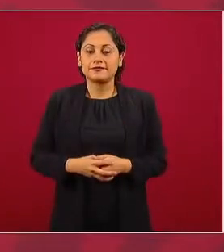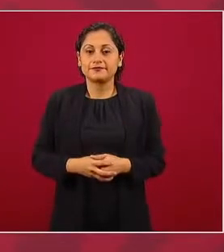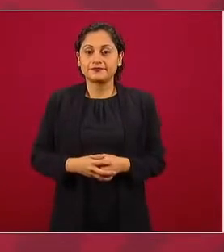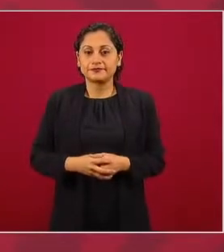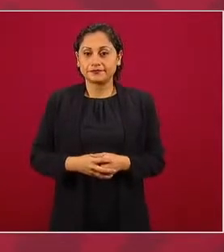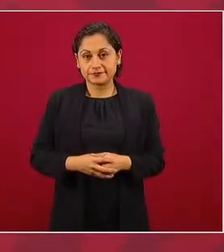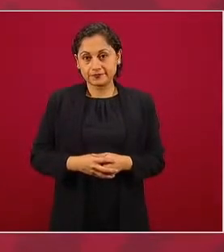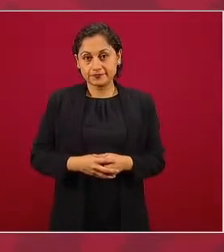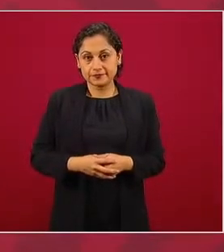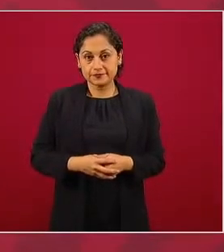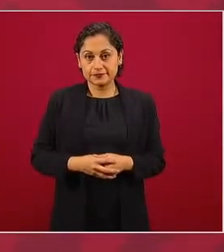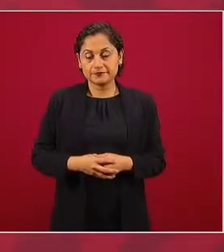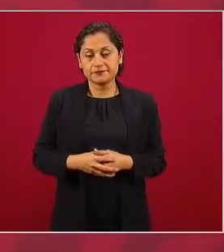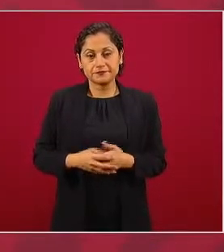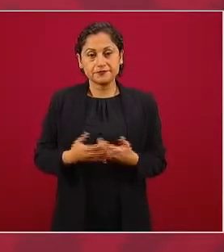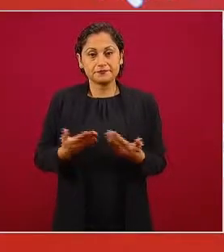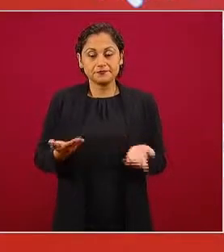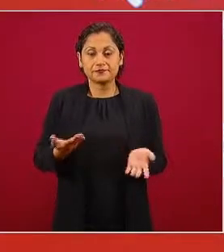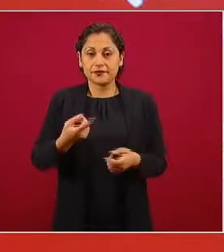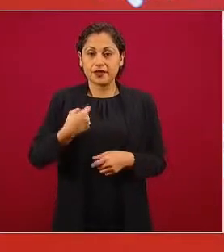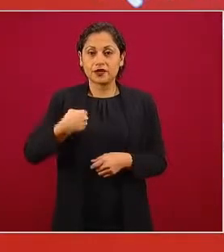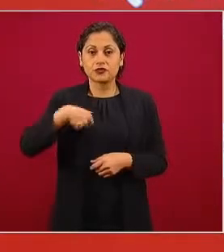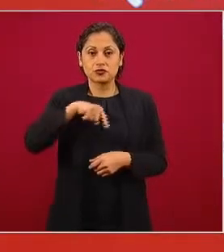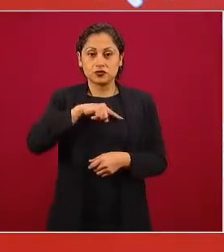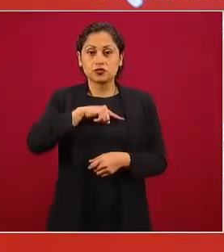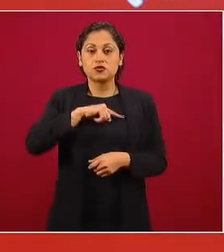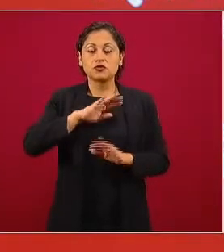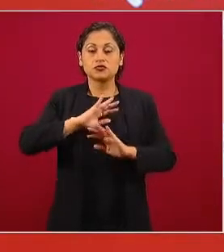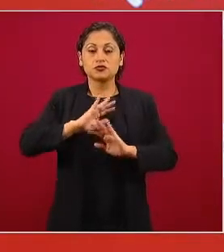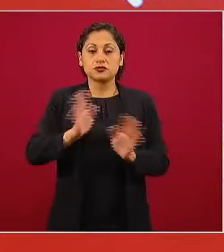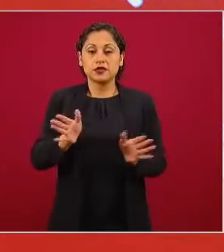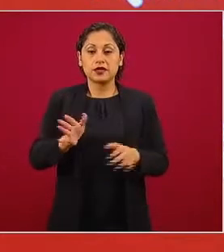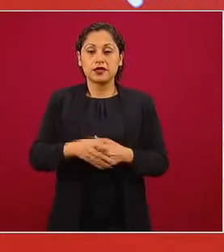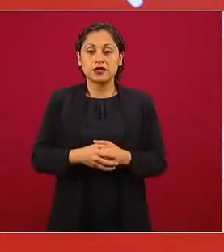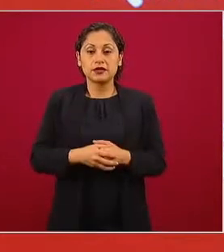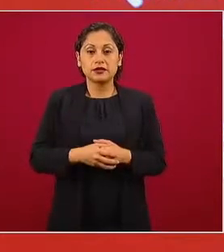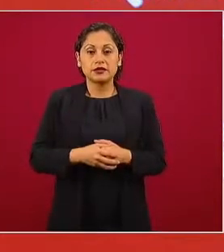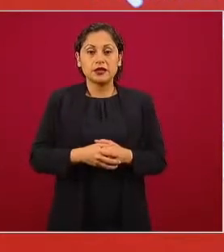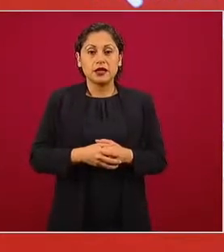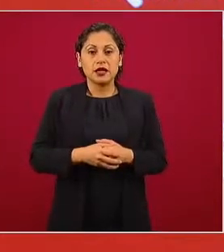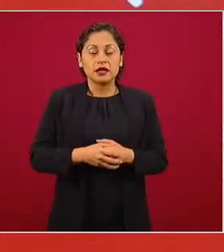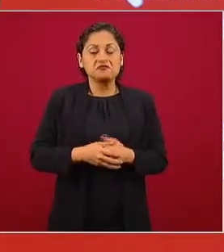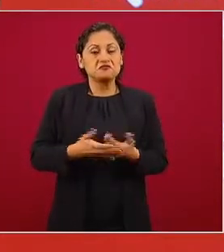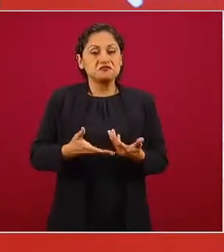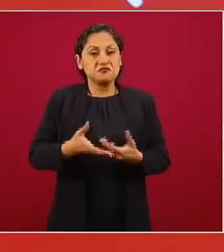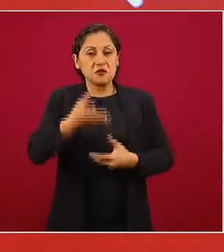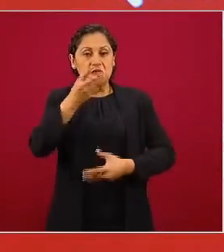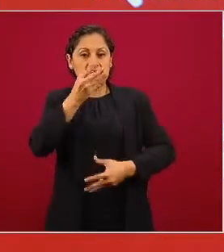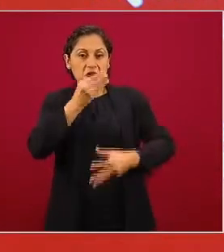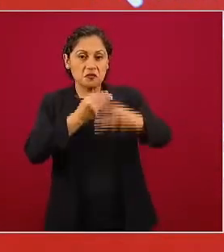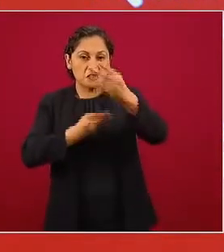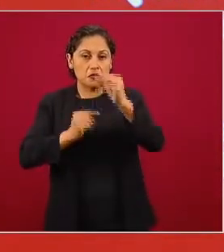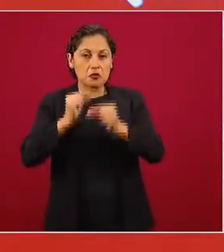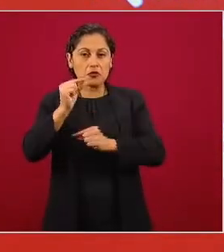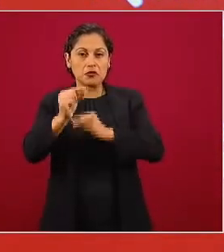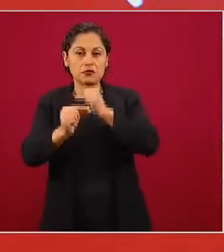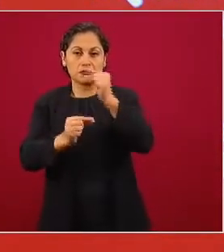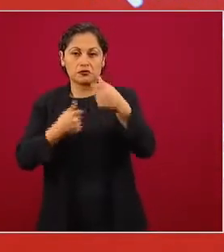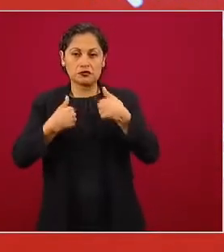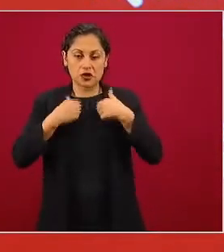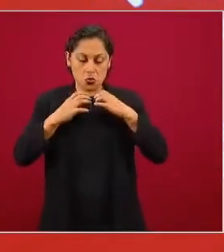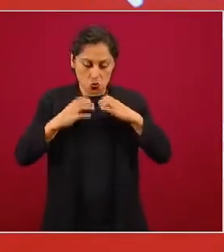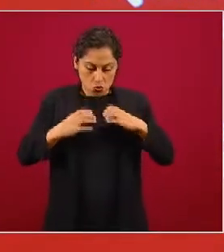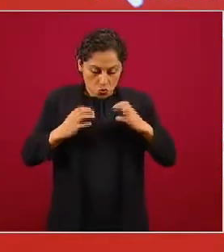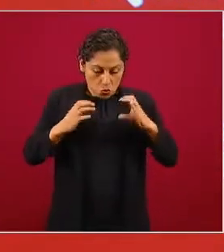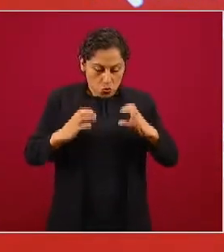Nos hemos aprendido a cuidarnos en estos tiempos, entonces